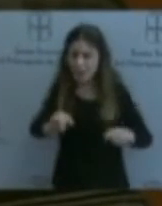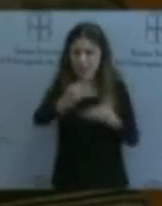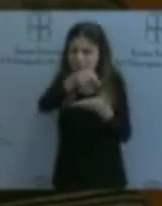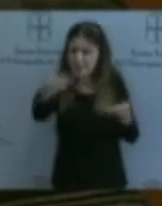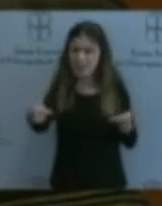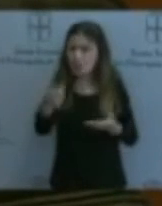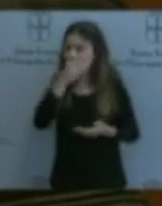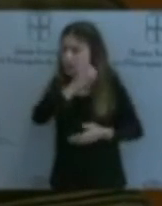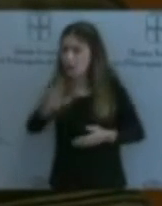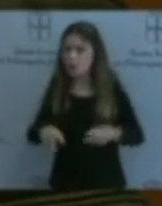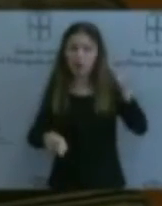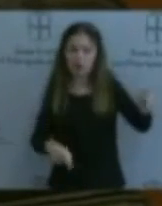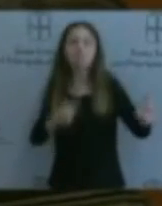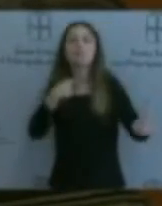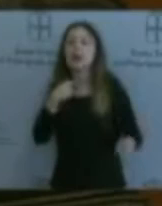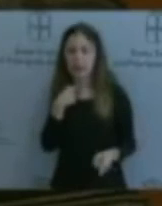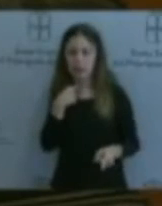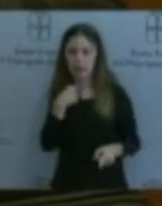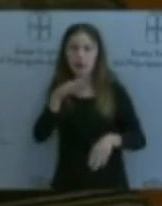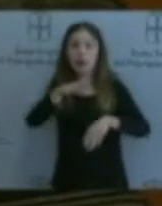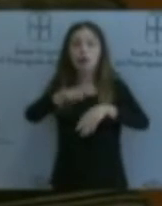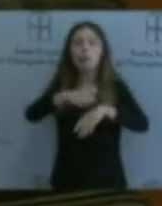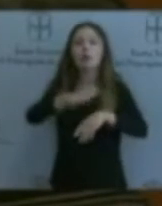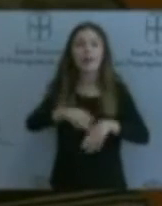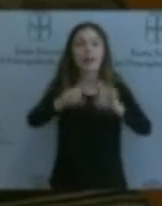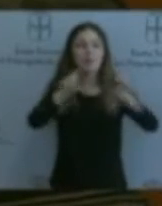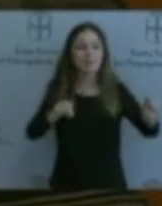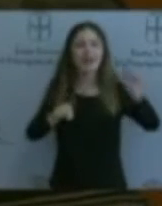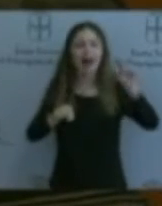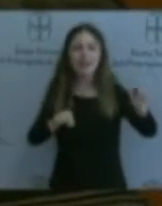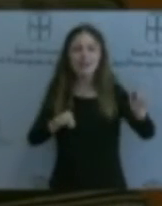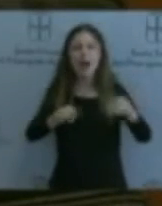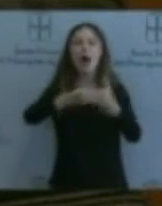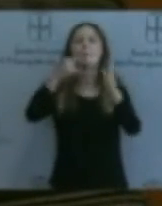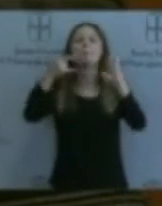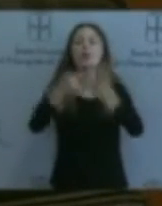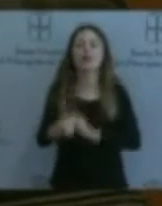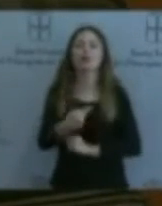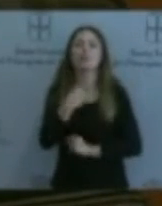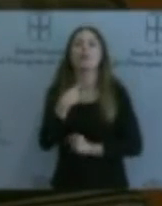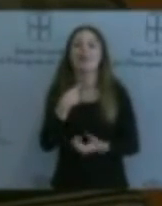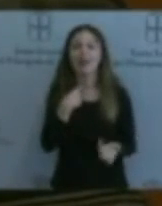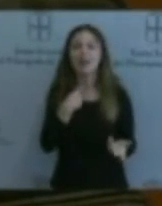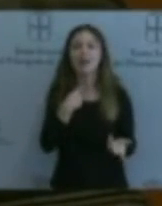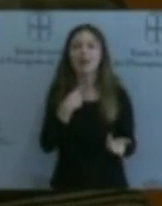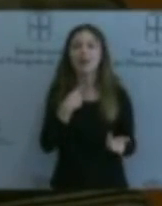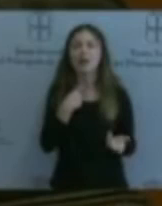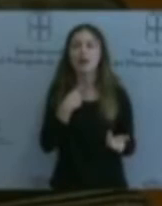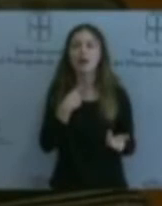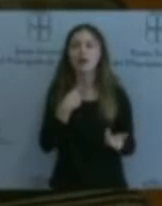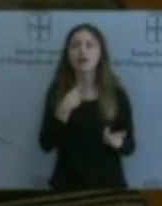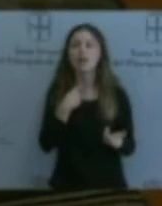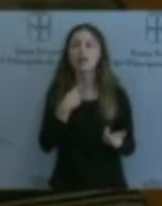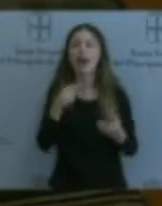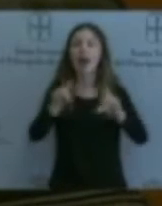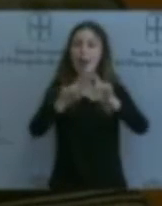¿Por qué esta empresa ha perdido proyectos de fotovoltaicas? Que es un ámbito fundamental